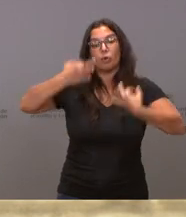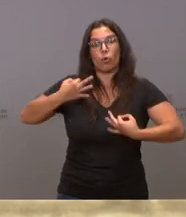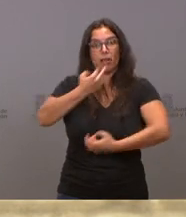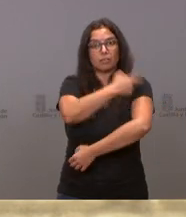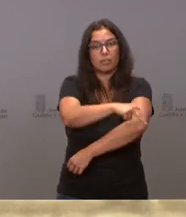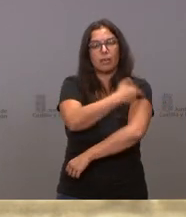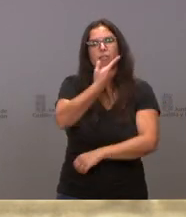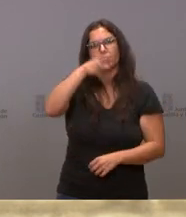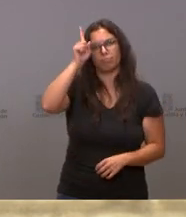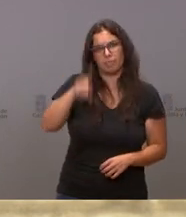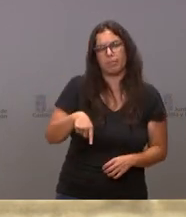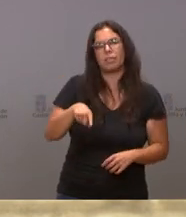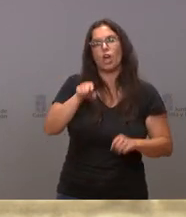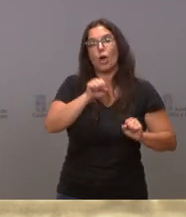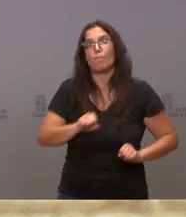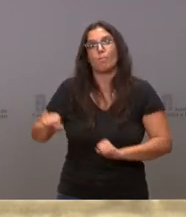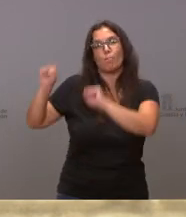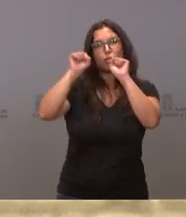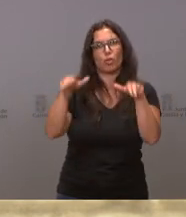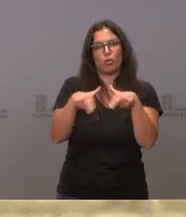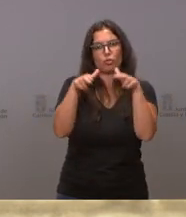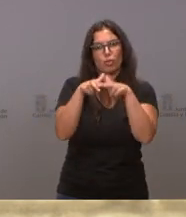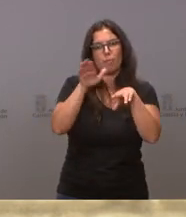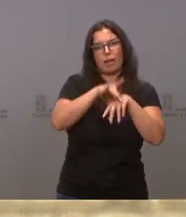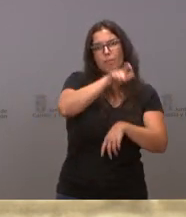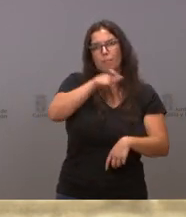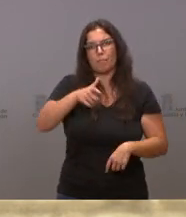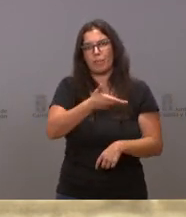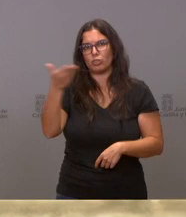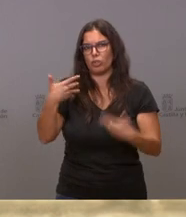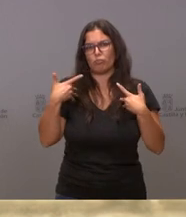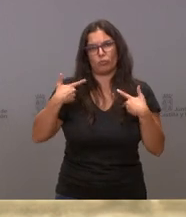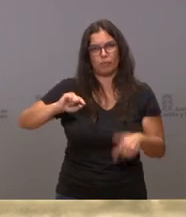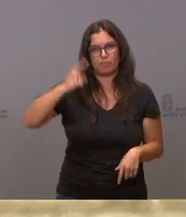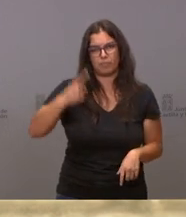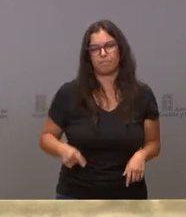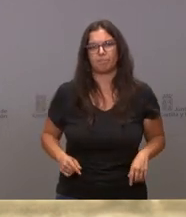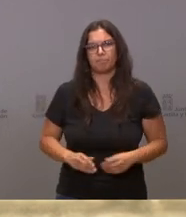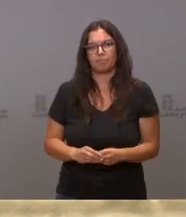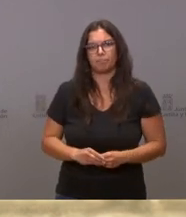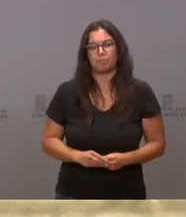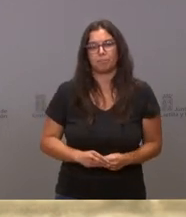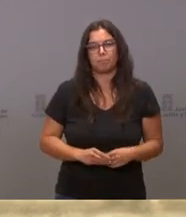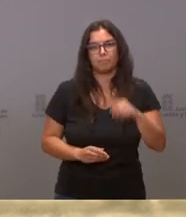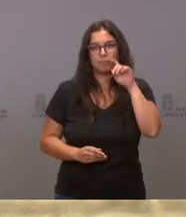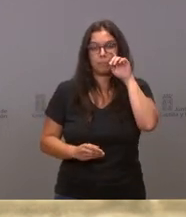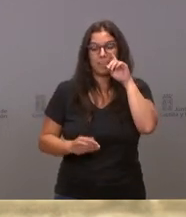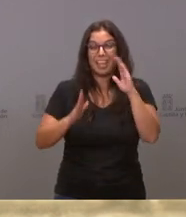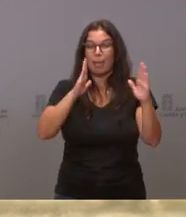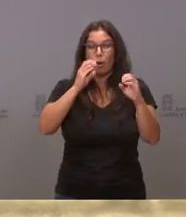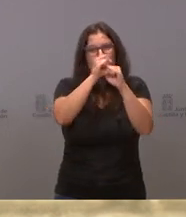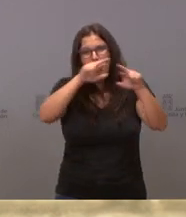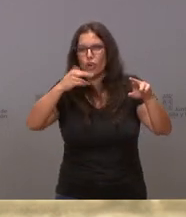y también la protección social de las personas más vulnerables. Hemos superado lo peor